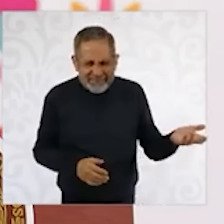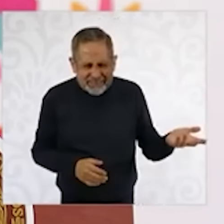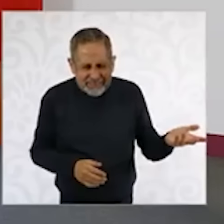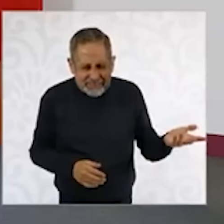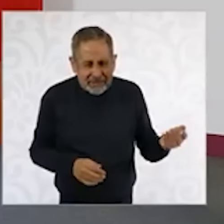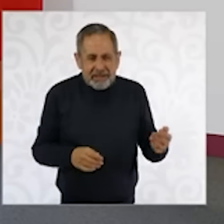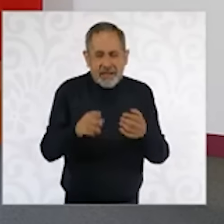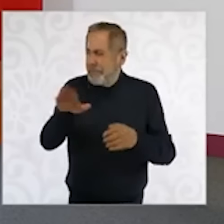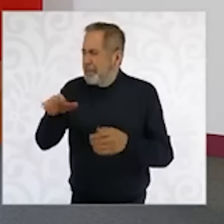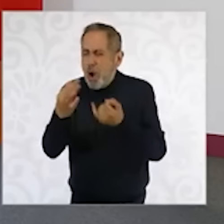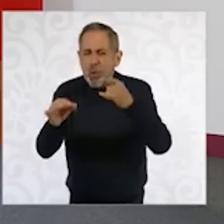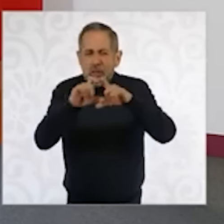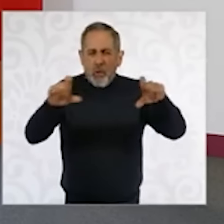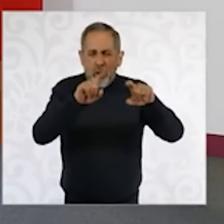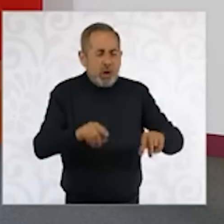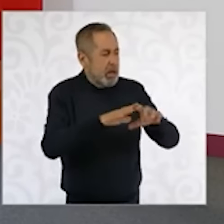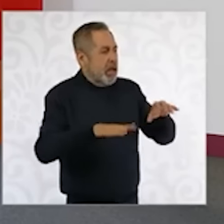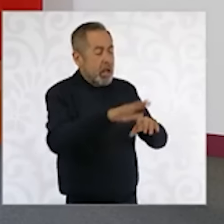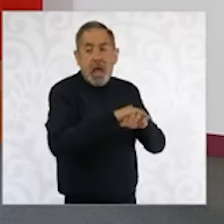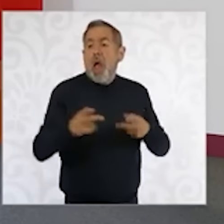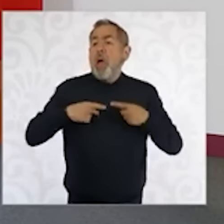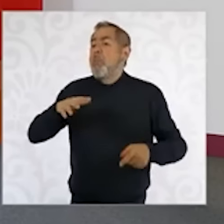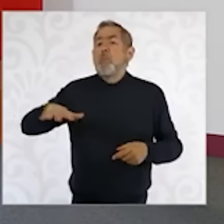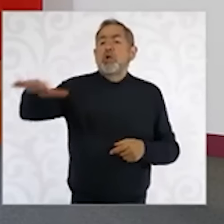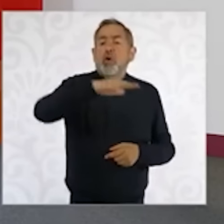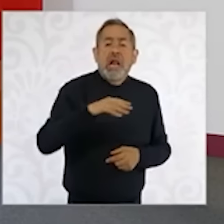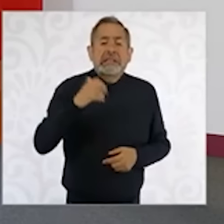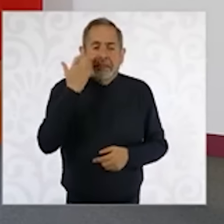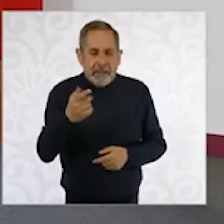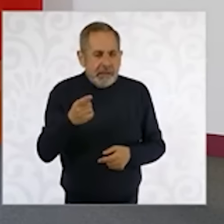interpreta que quiere el pueblo de México, ¿no? Por ahí. O esa es la última parte.